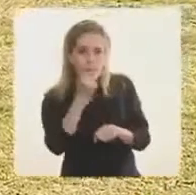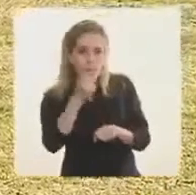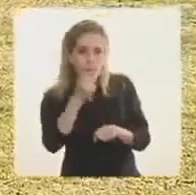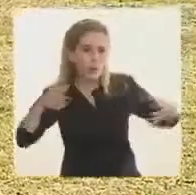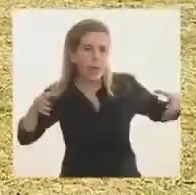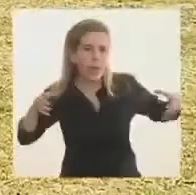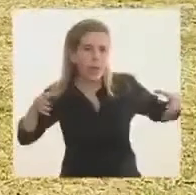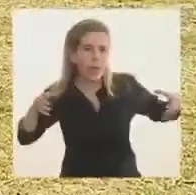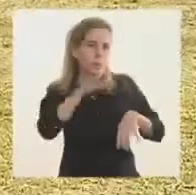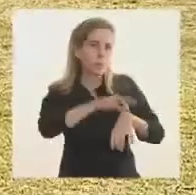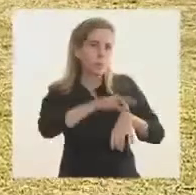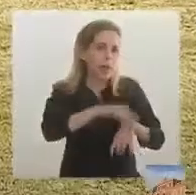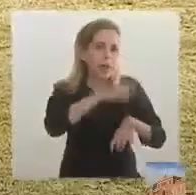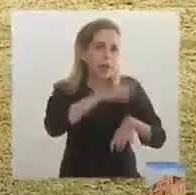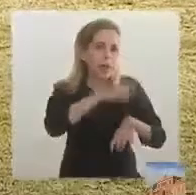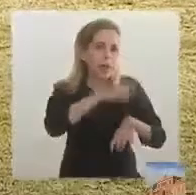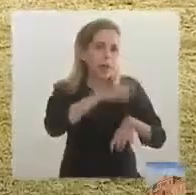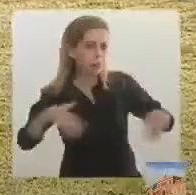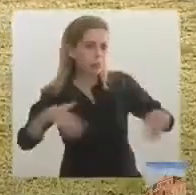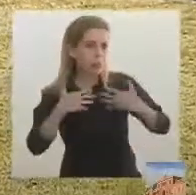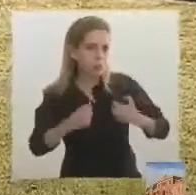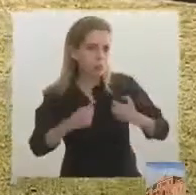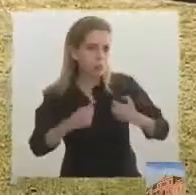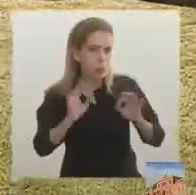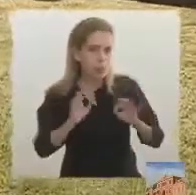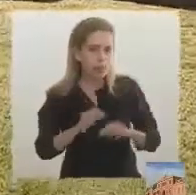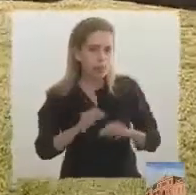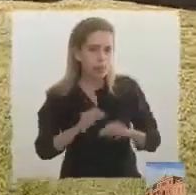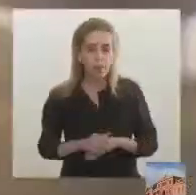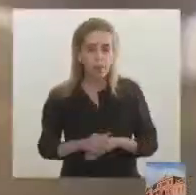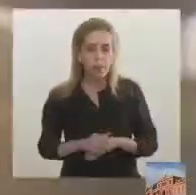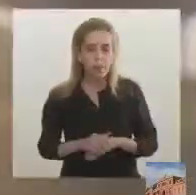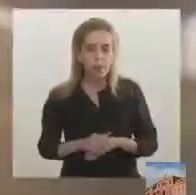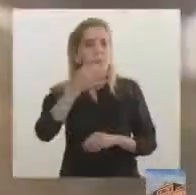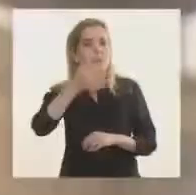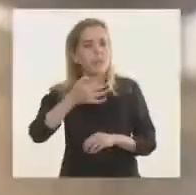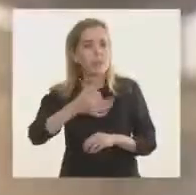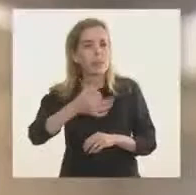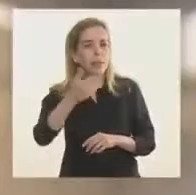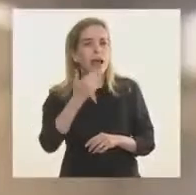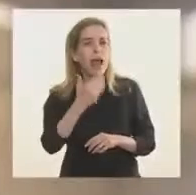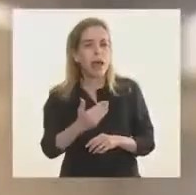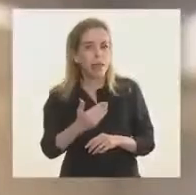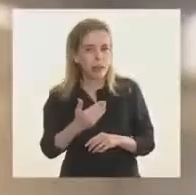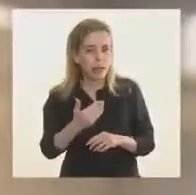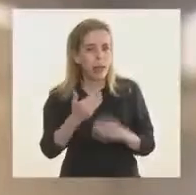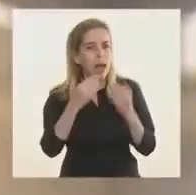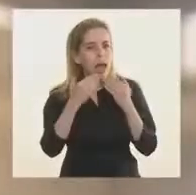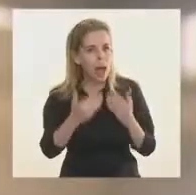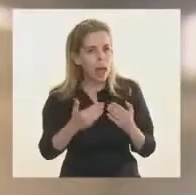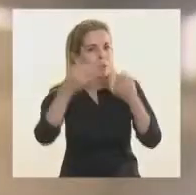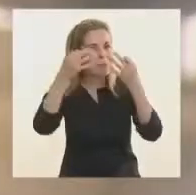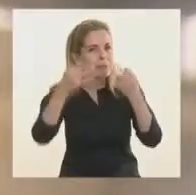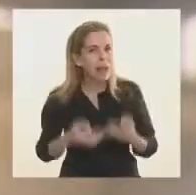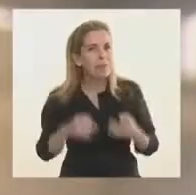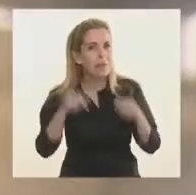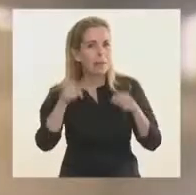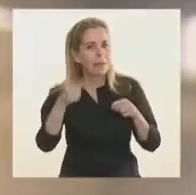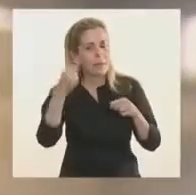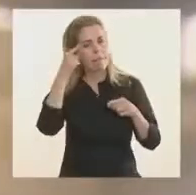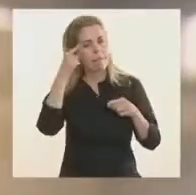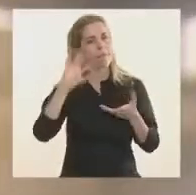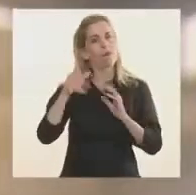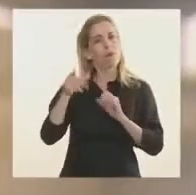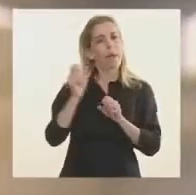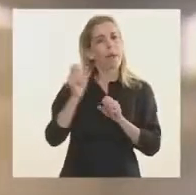salud de todos los niveles. Quiero especialmente agradecerle el contenido federal de esta mirada,